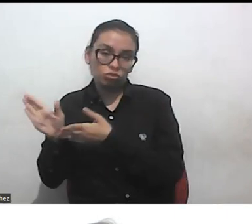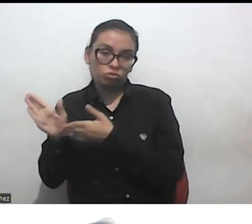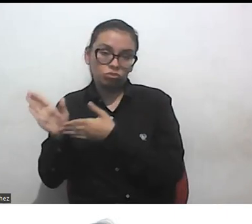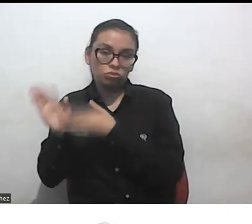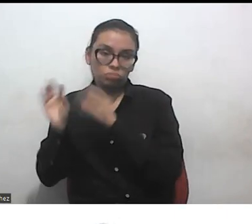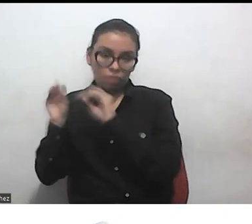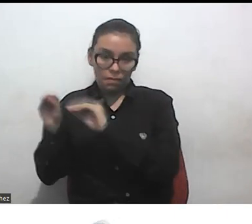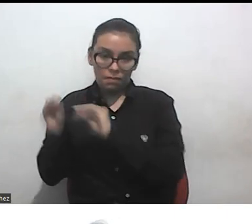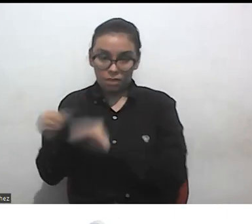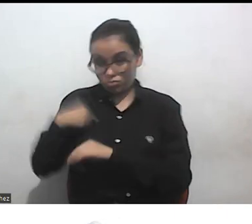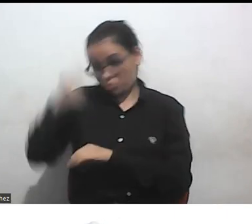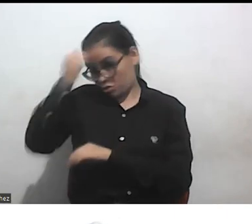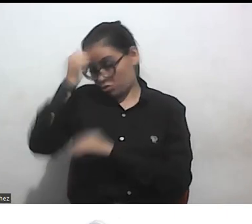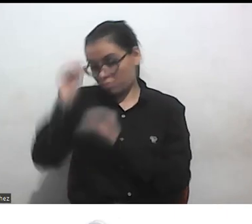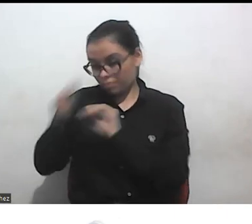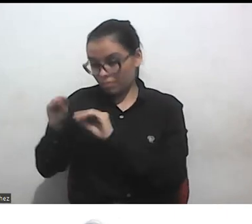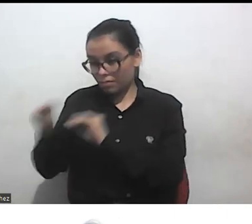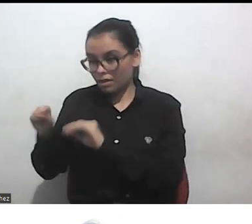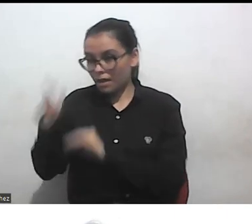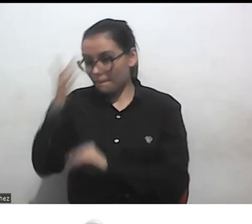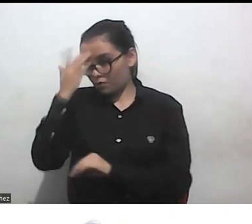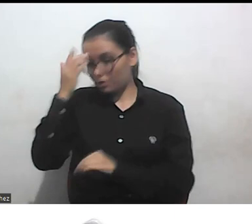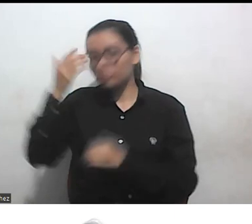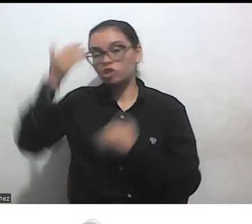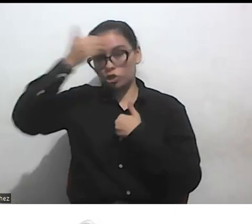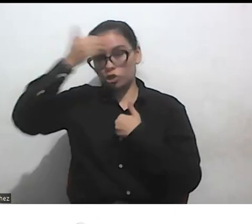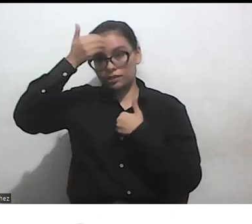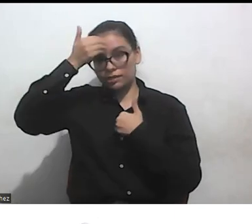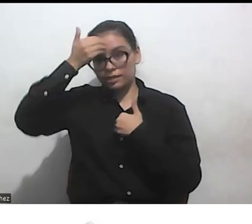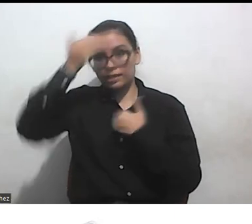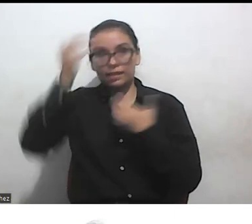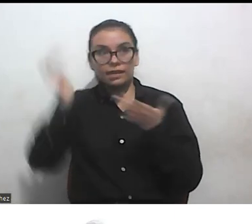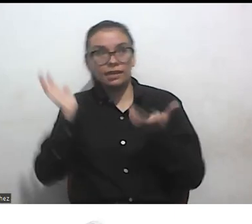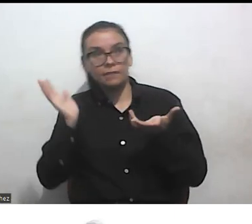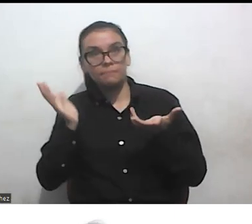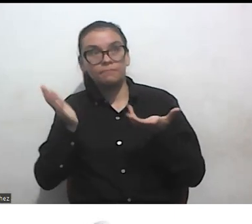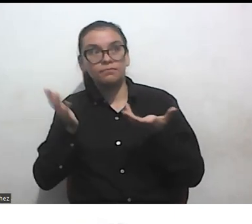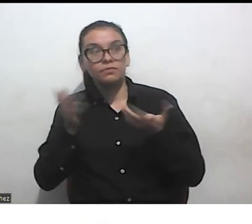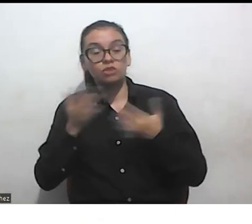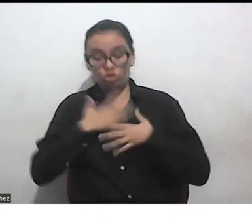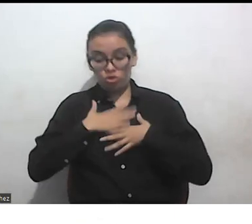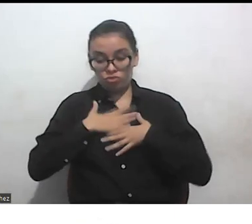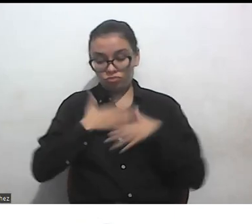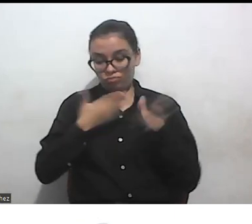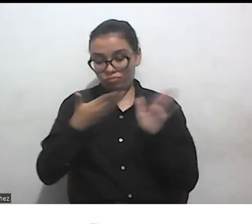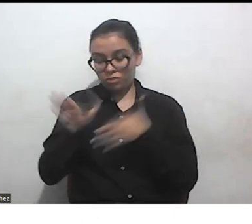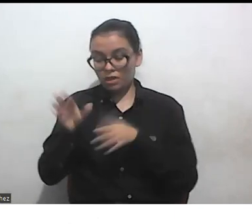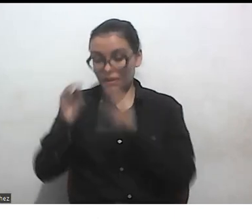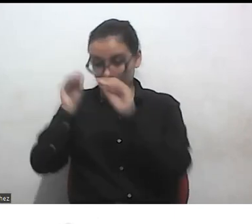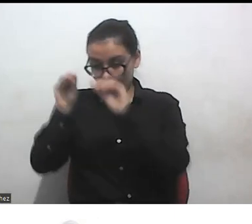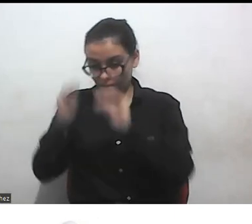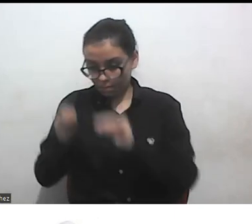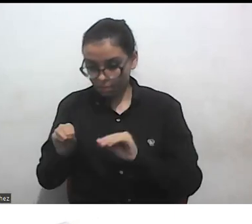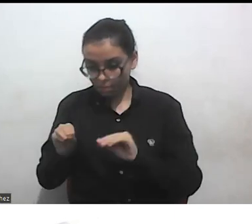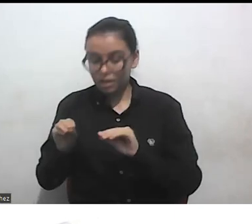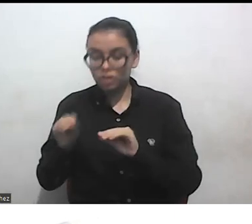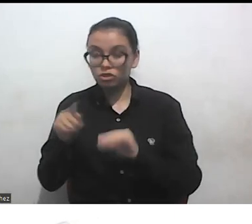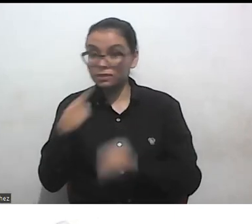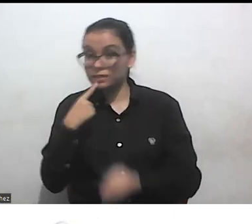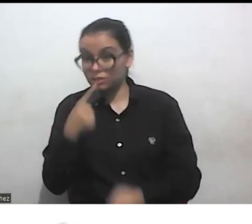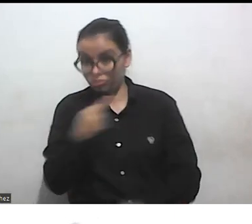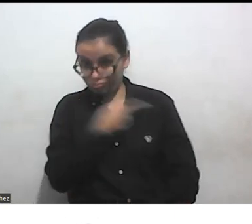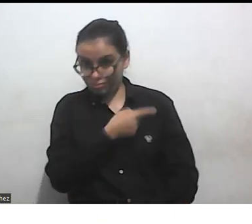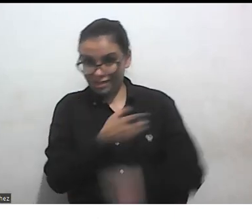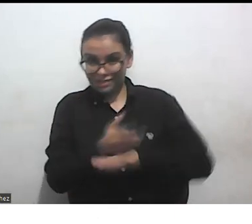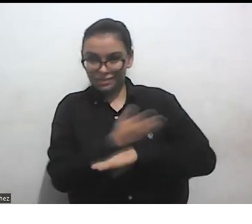consciente que cuando, digamos, que yo dentro de un curso le digo esto a un estudiante, un